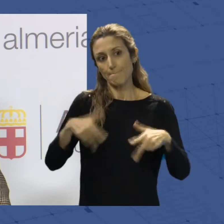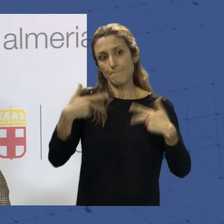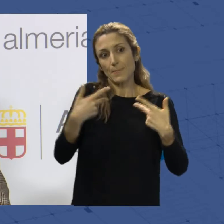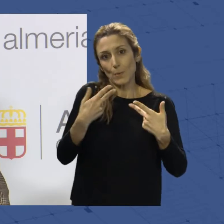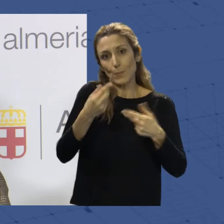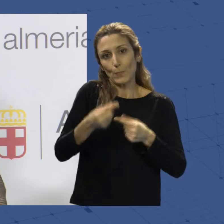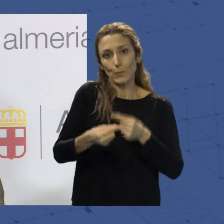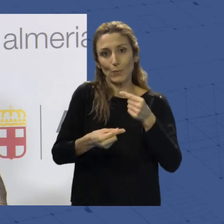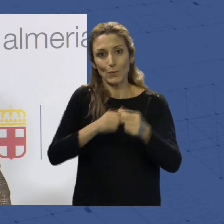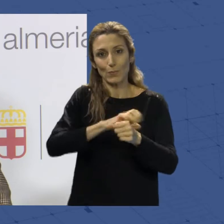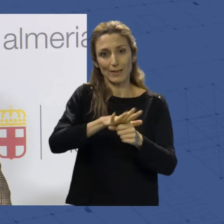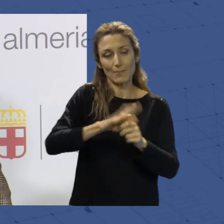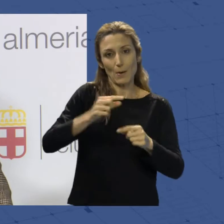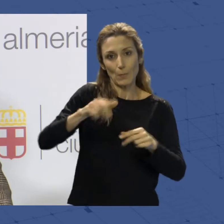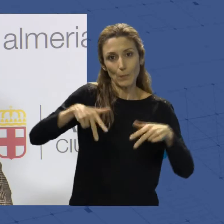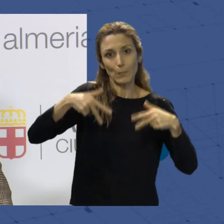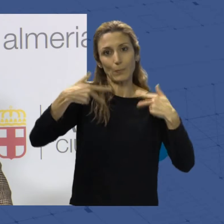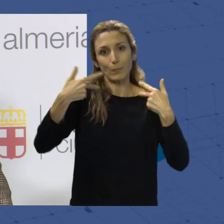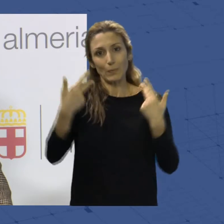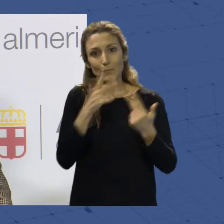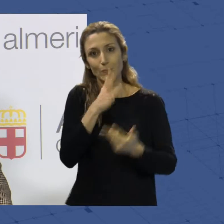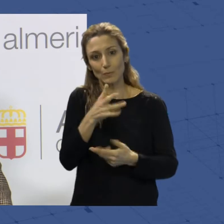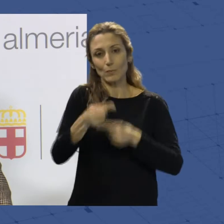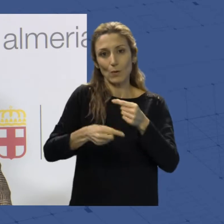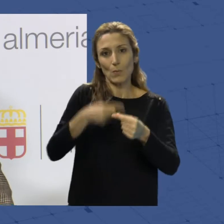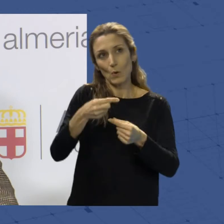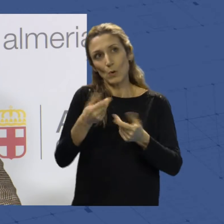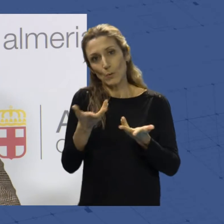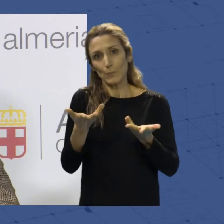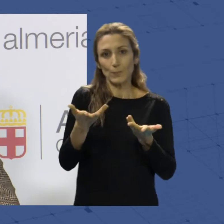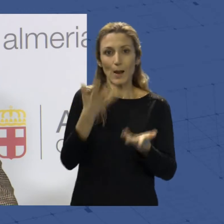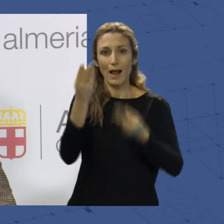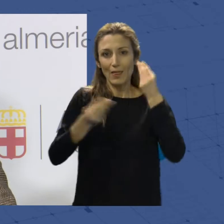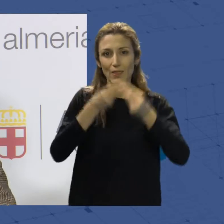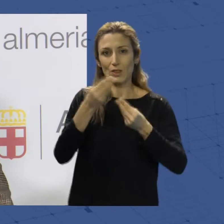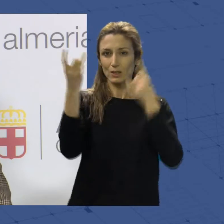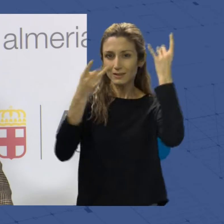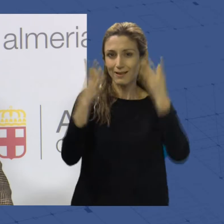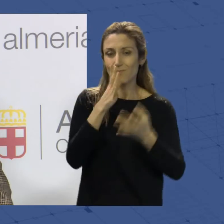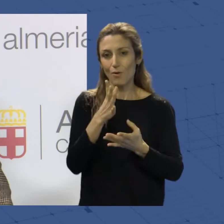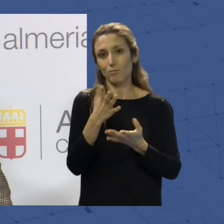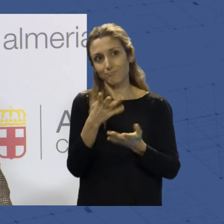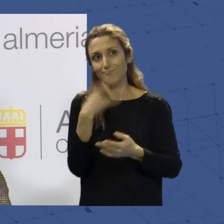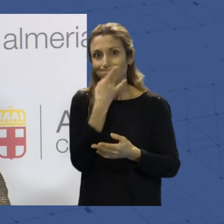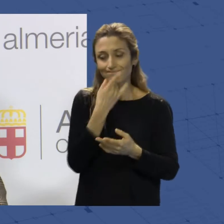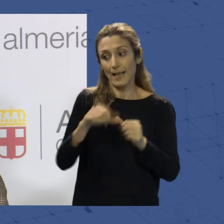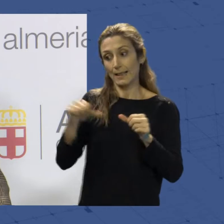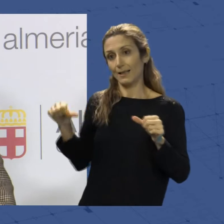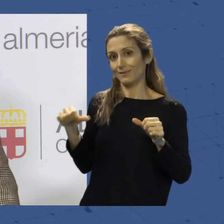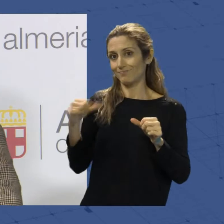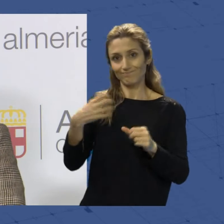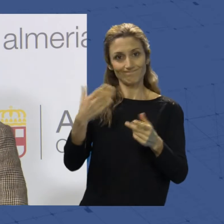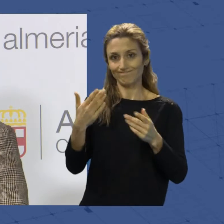progresivamente ir organizando actividades que por desgracia durante un tiempo hemos tenido